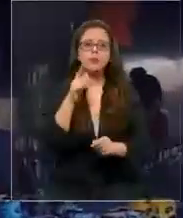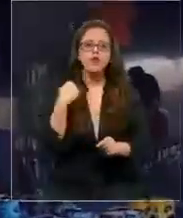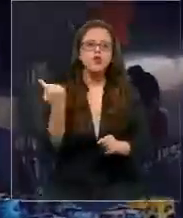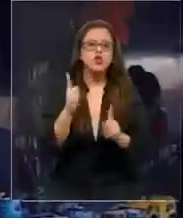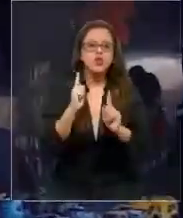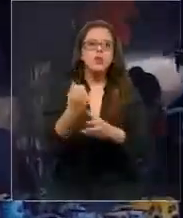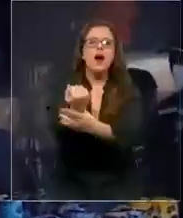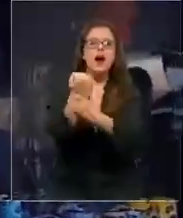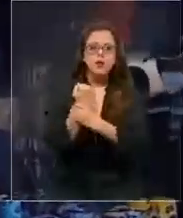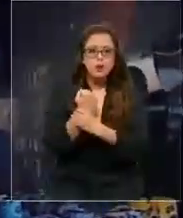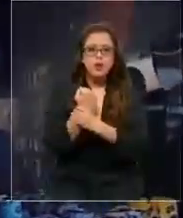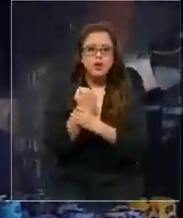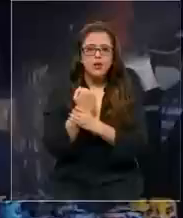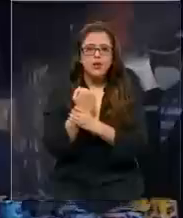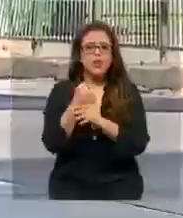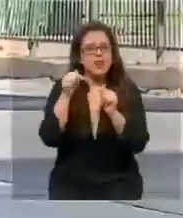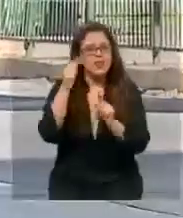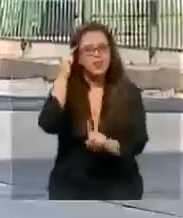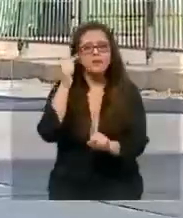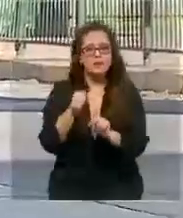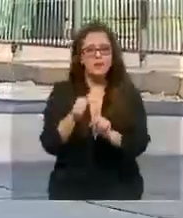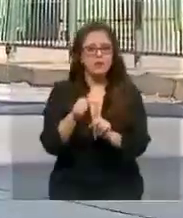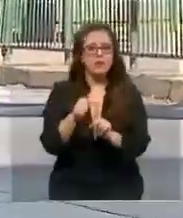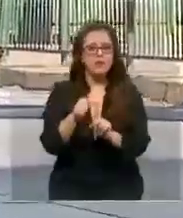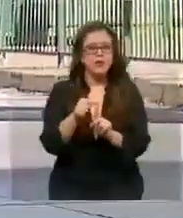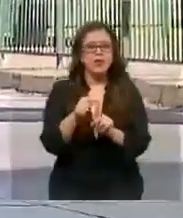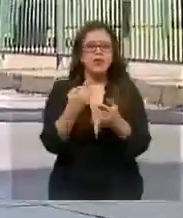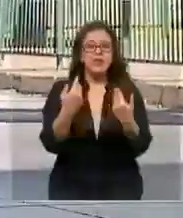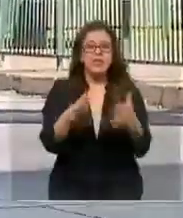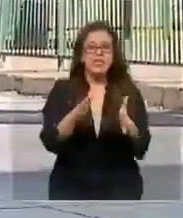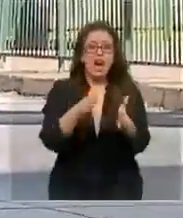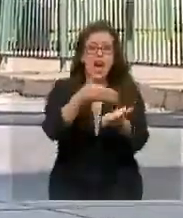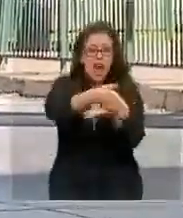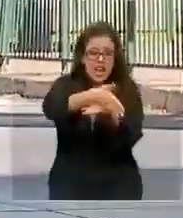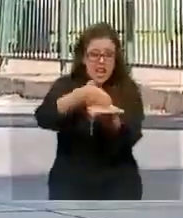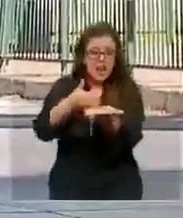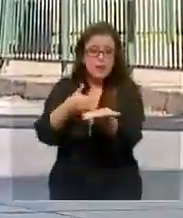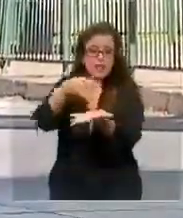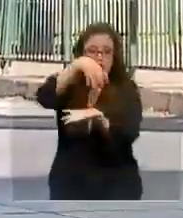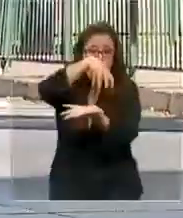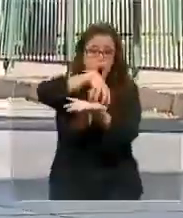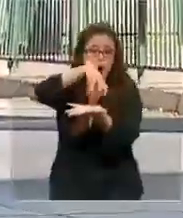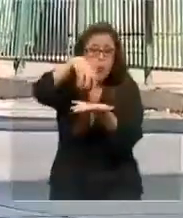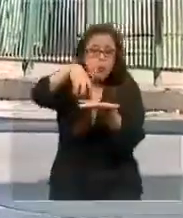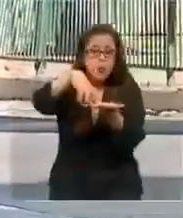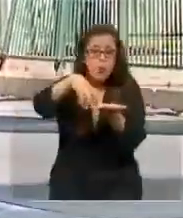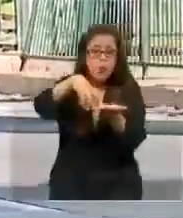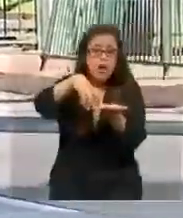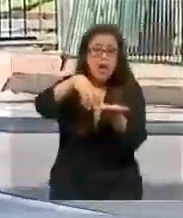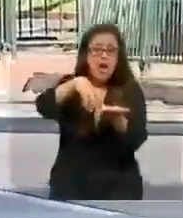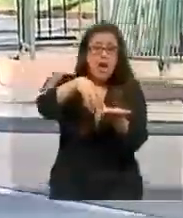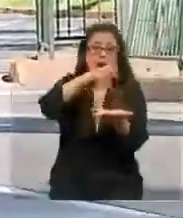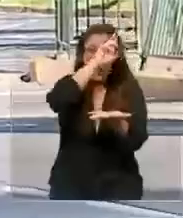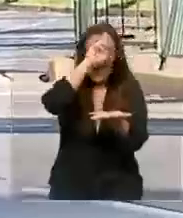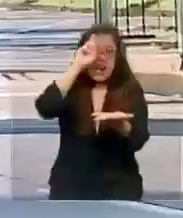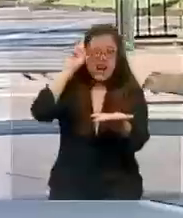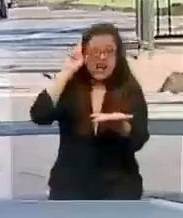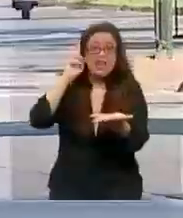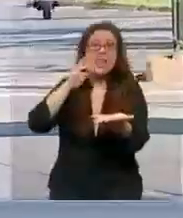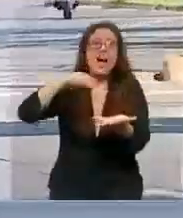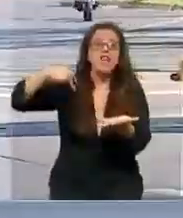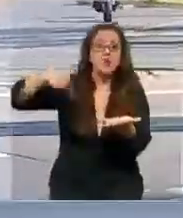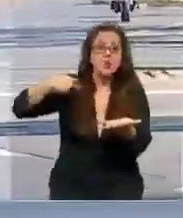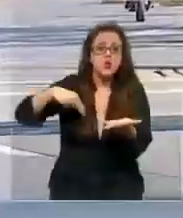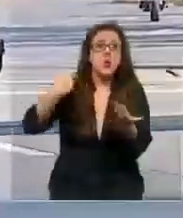que partir ayudándonos a nosotros mismos. Yo creo que esa es la misión. En el límite de las comunas de la Reina y Ñuñoa, carabineros también fiscalizó en